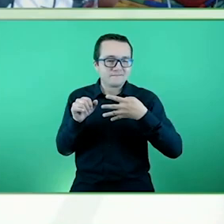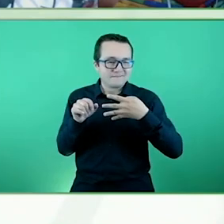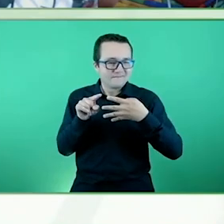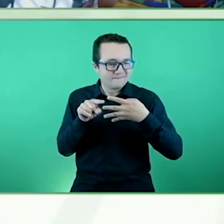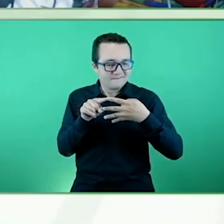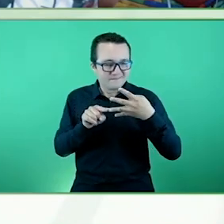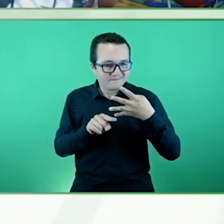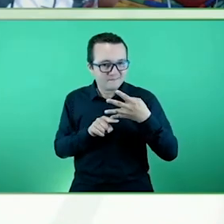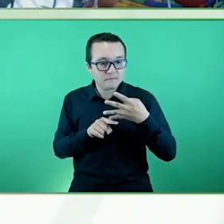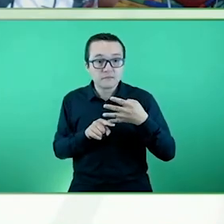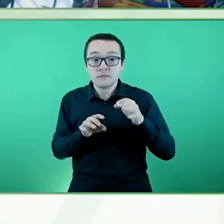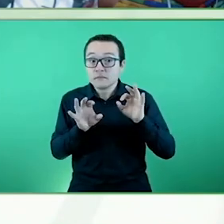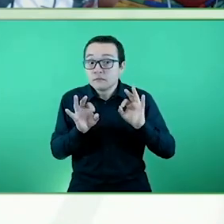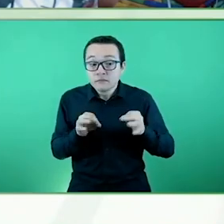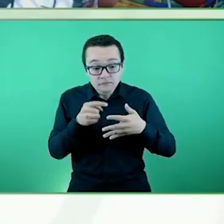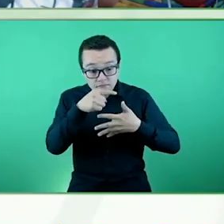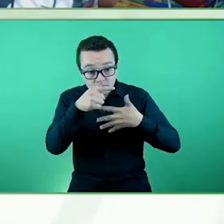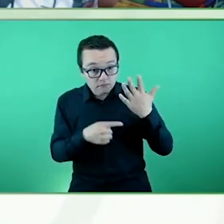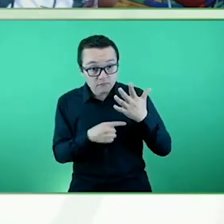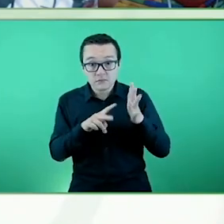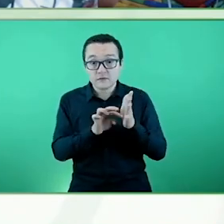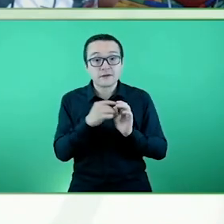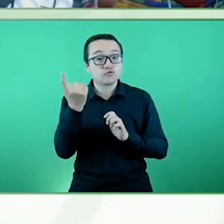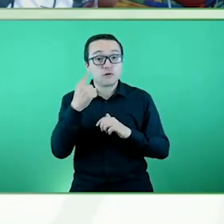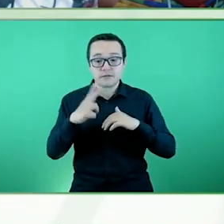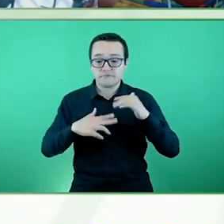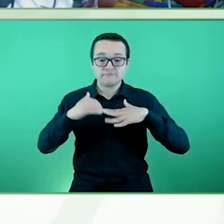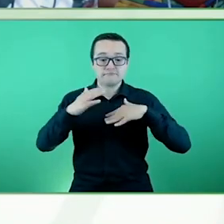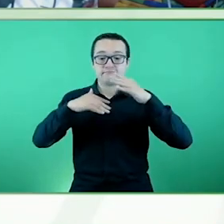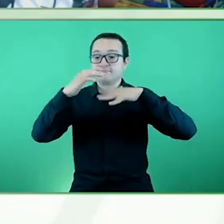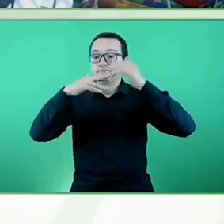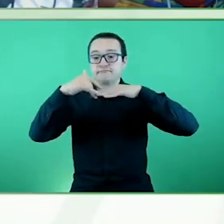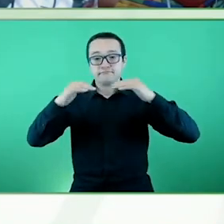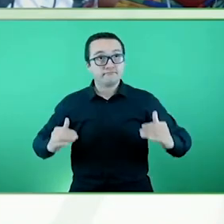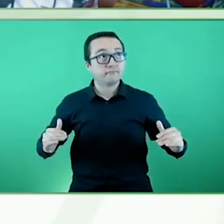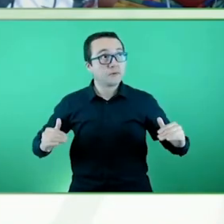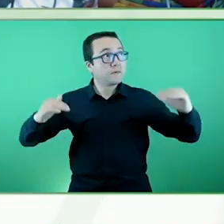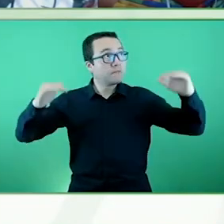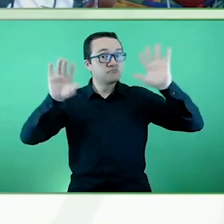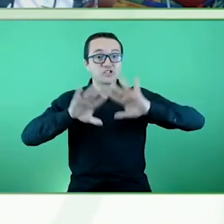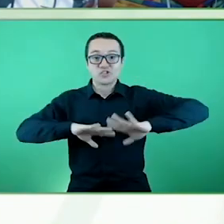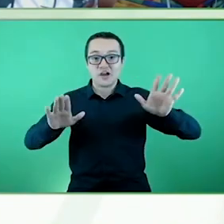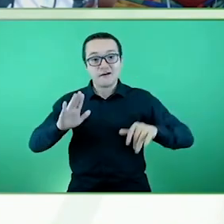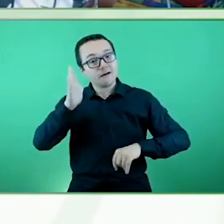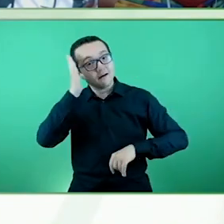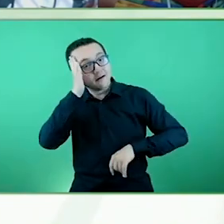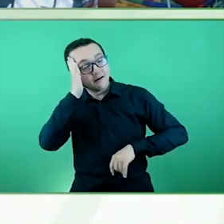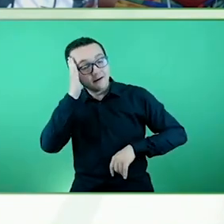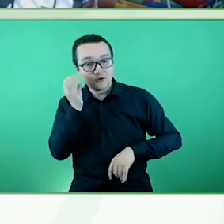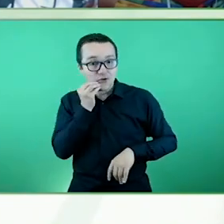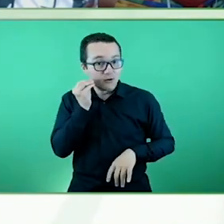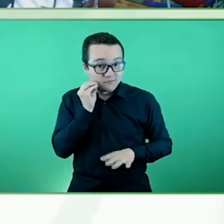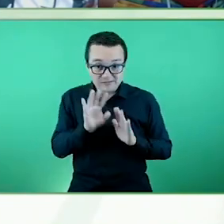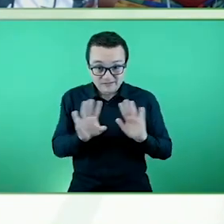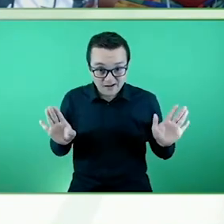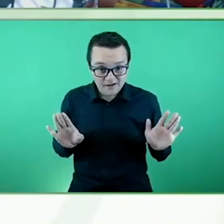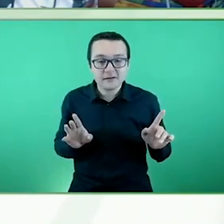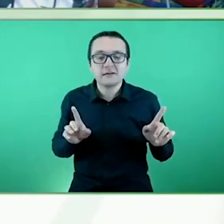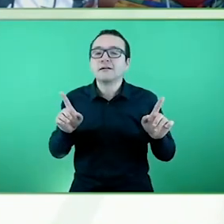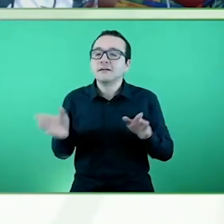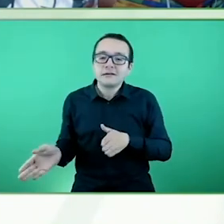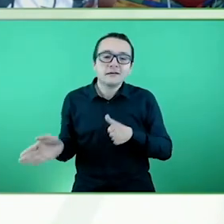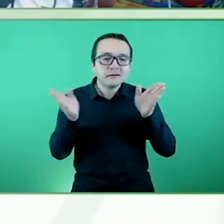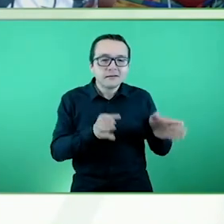desarrollo de los departamentos y vivienda, sino hemos tenido también que desarrollar ejes como la inclusión